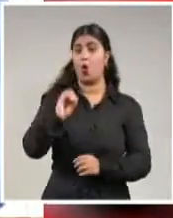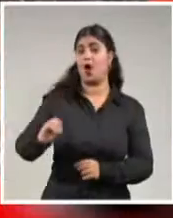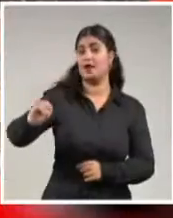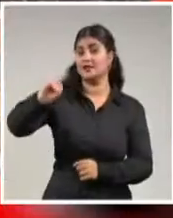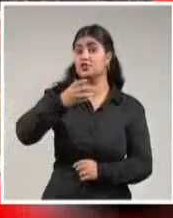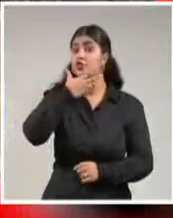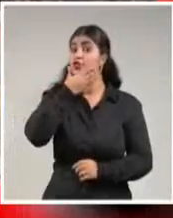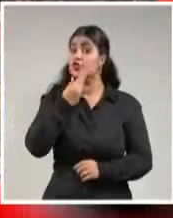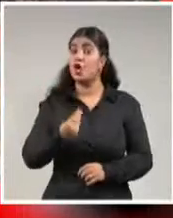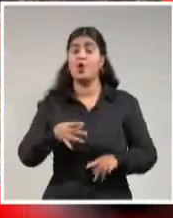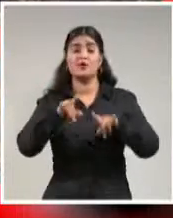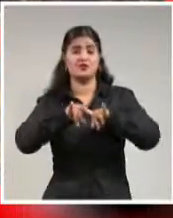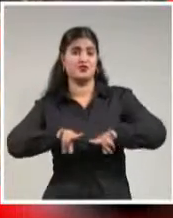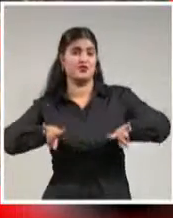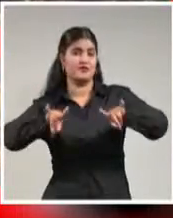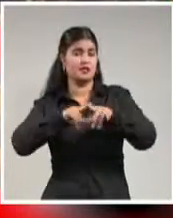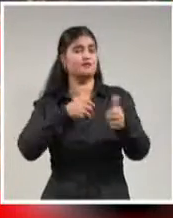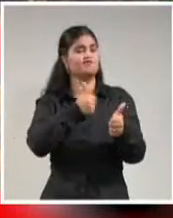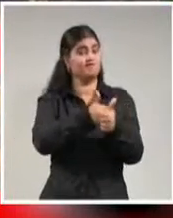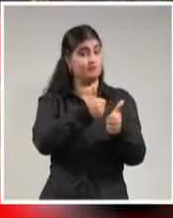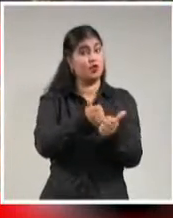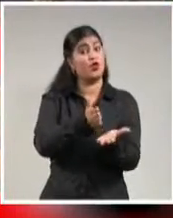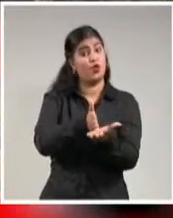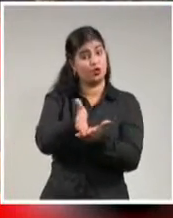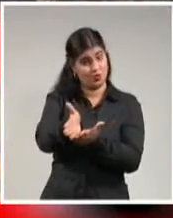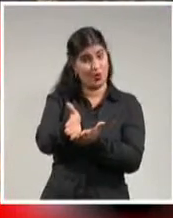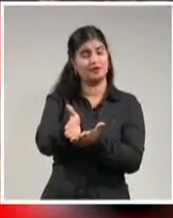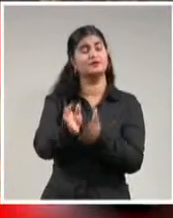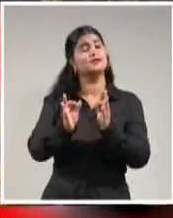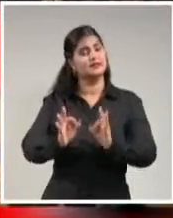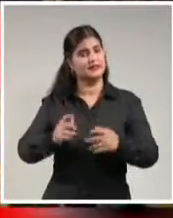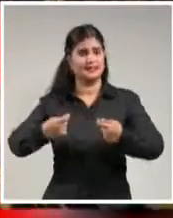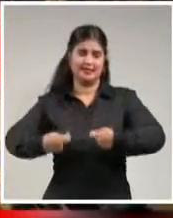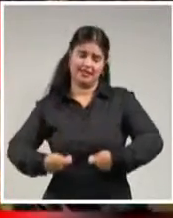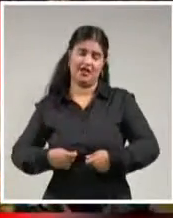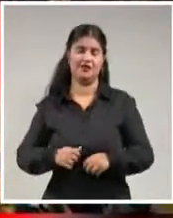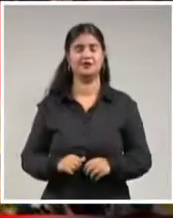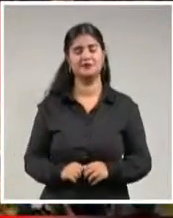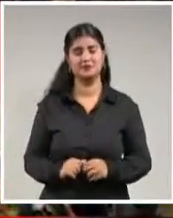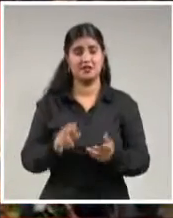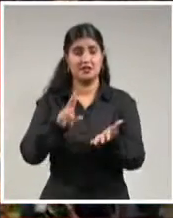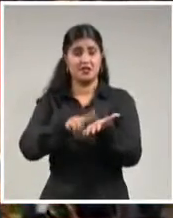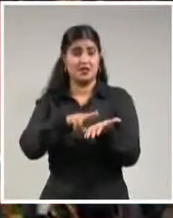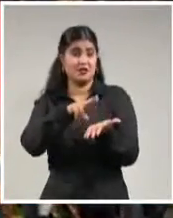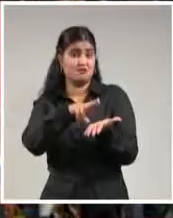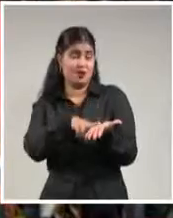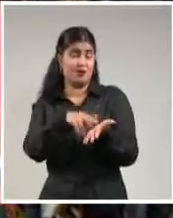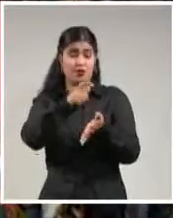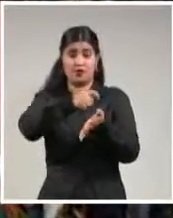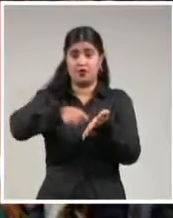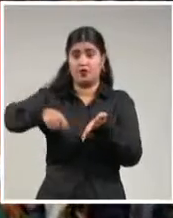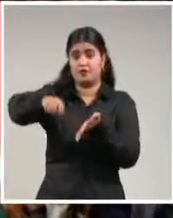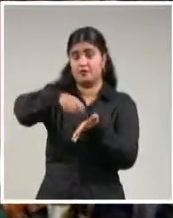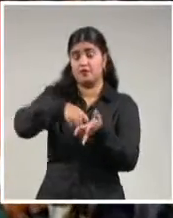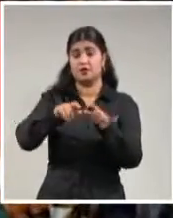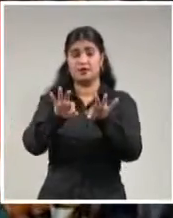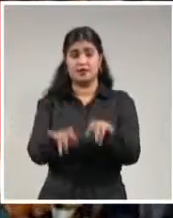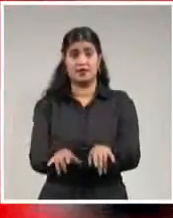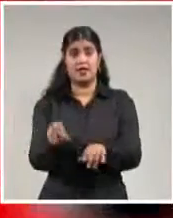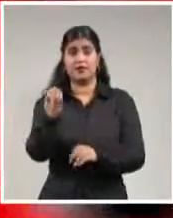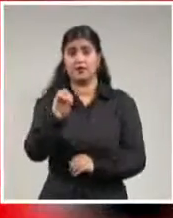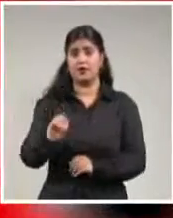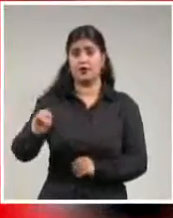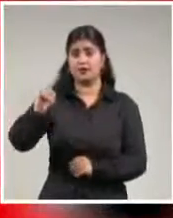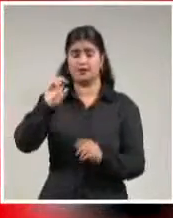el empuje de la organización para vencer este año difícil. Por su parte, el miembro del Buró Político y secretario de Organización y